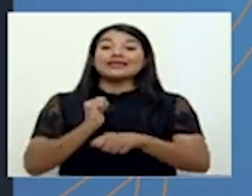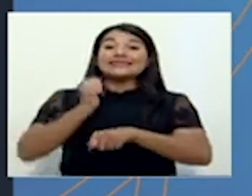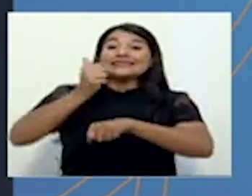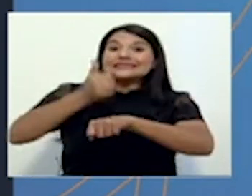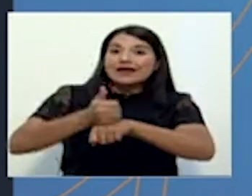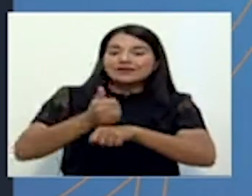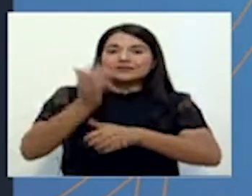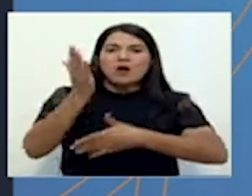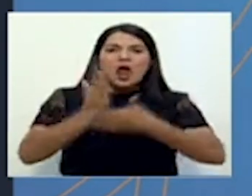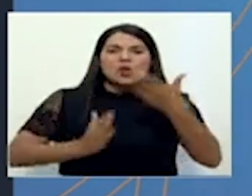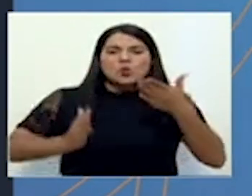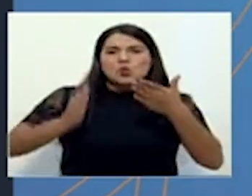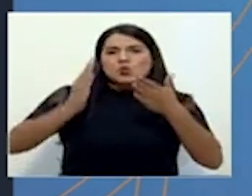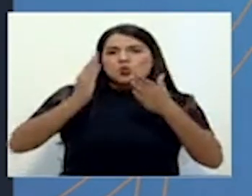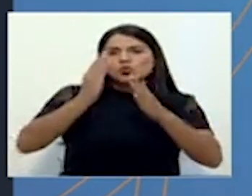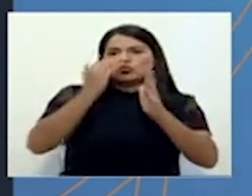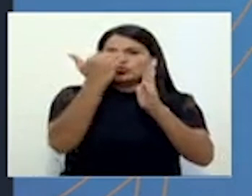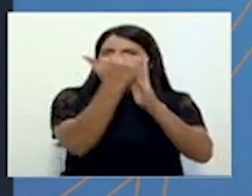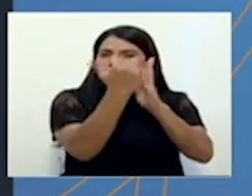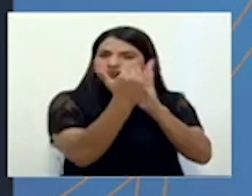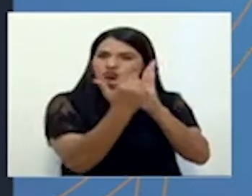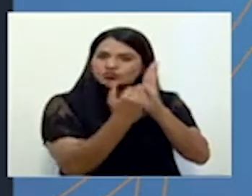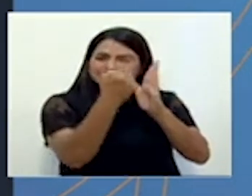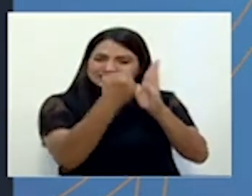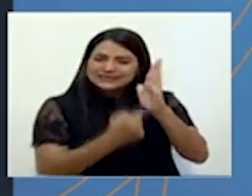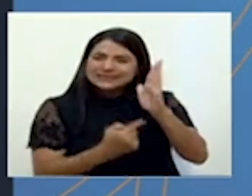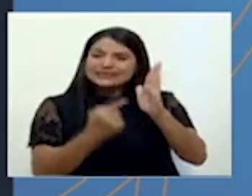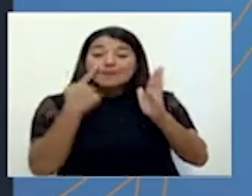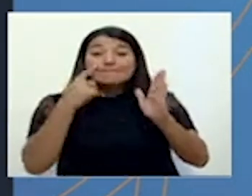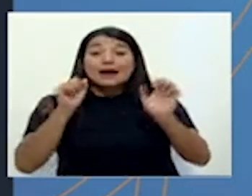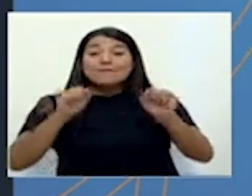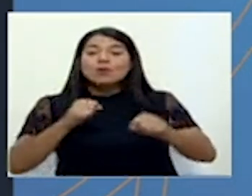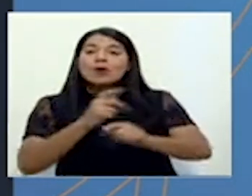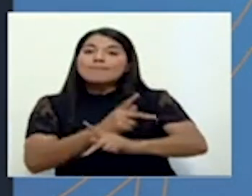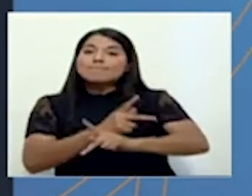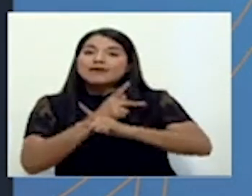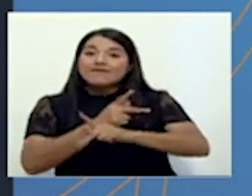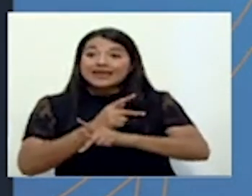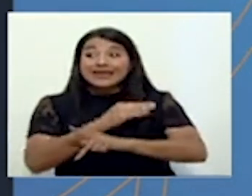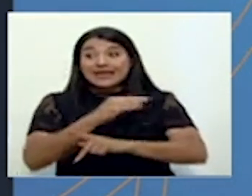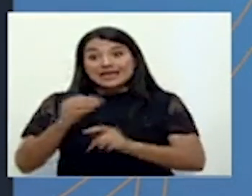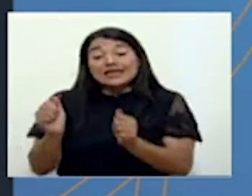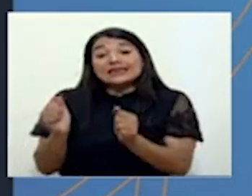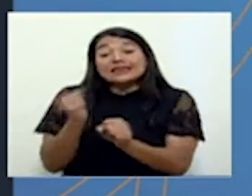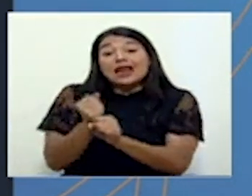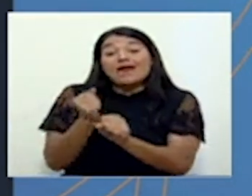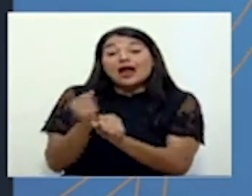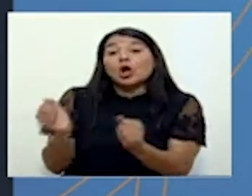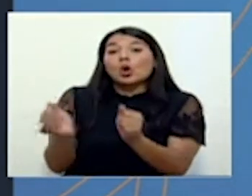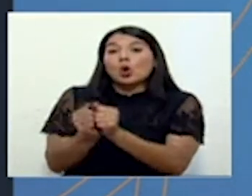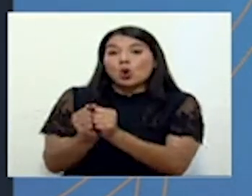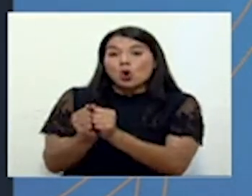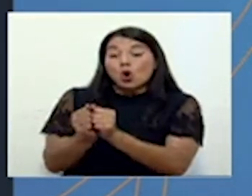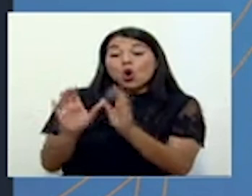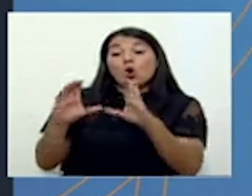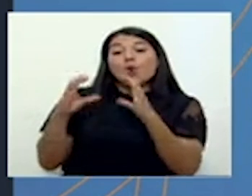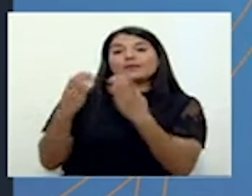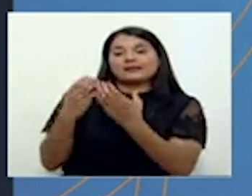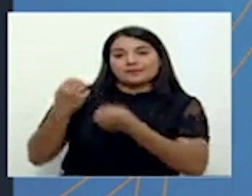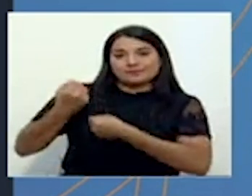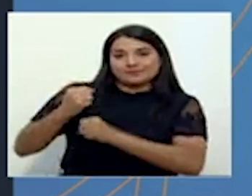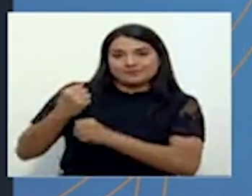de medidas preventivas que hay que trabajar conjuntamente con los comités municipales de emergencia para evitar